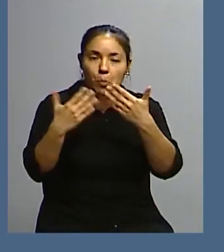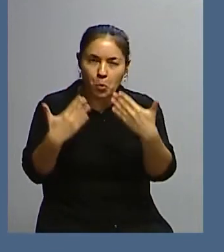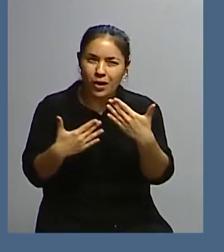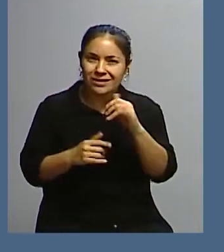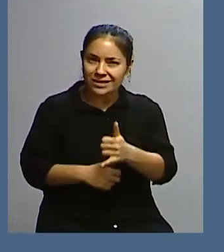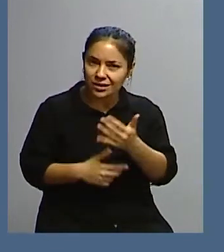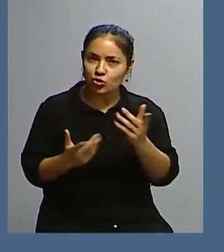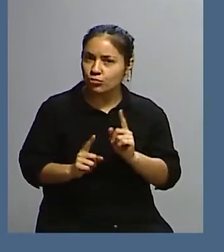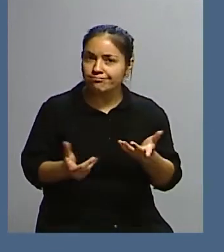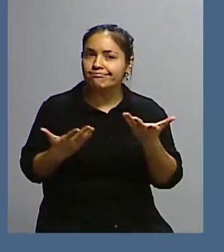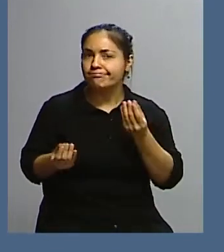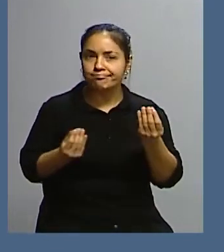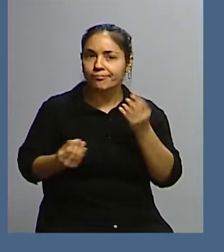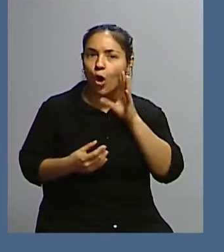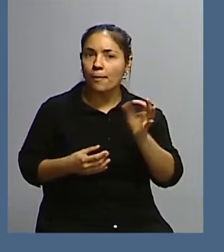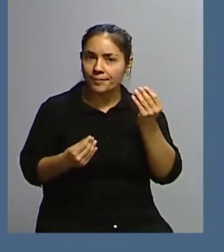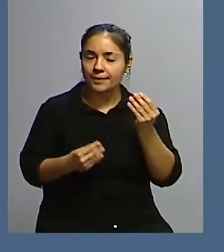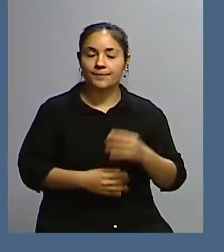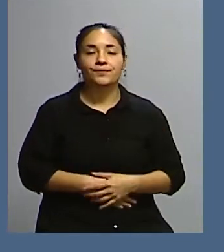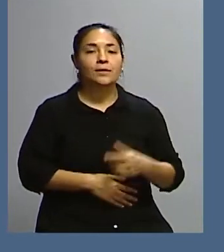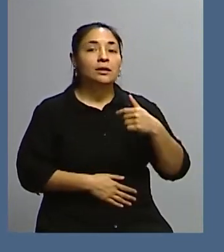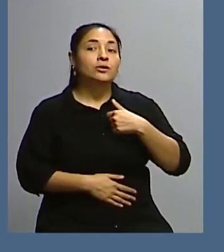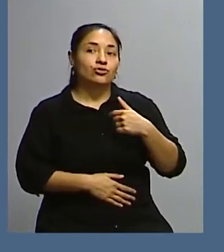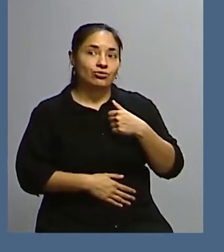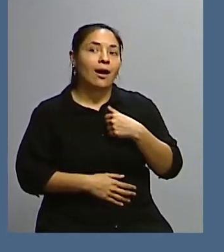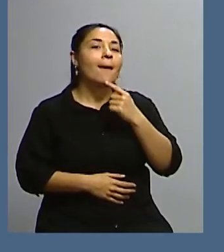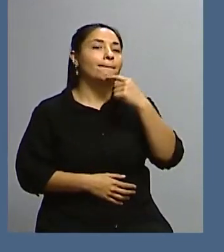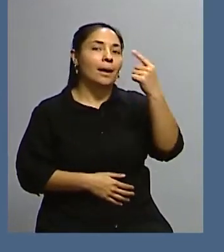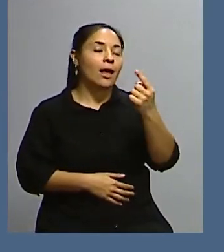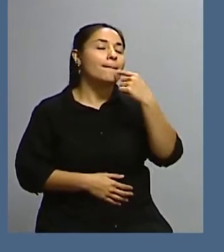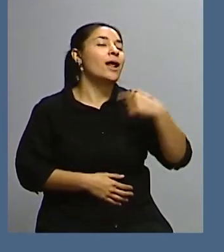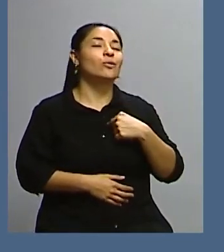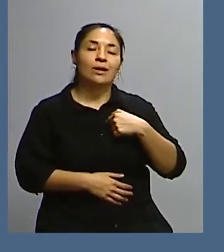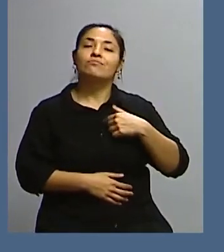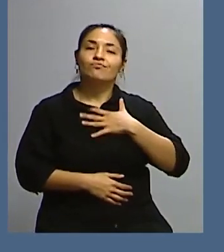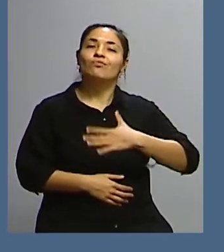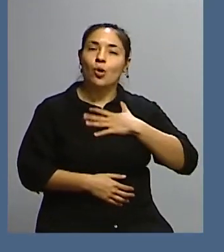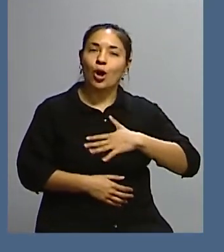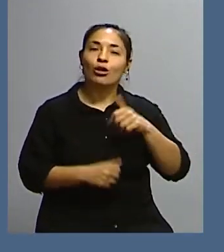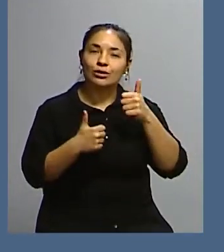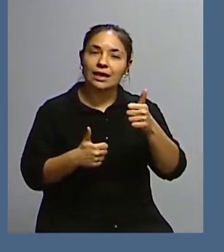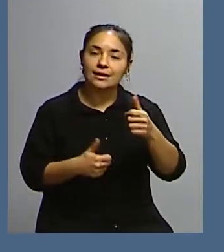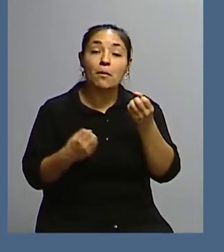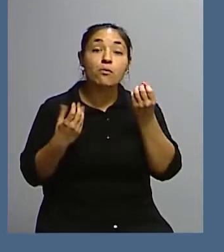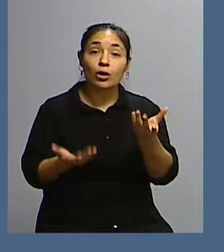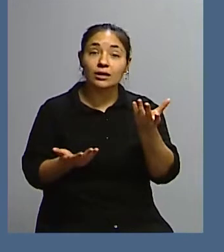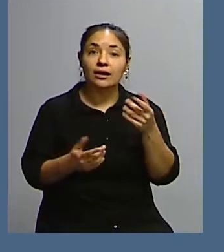Bueno, a mí, yo celebro su pregunta realmente porque eso también es un